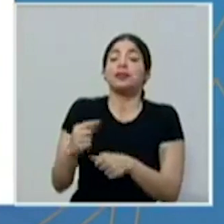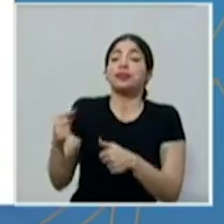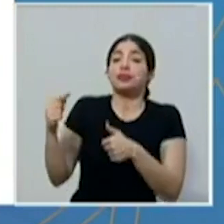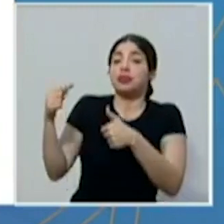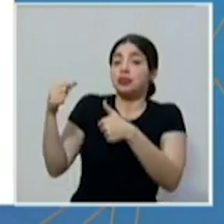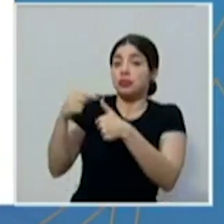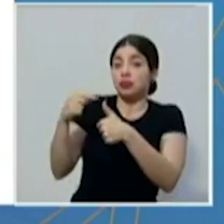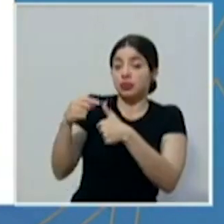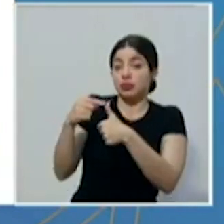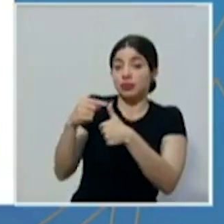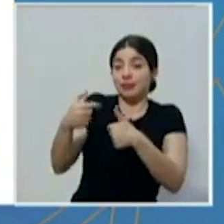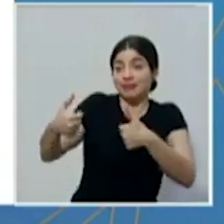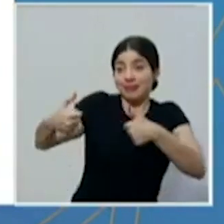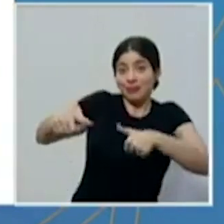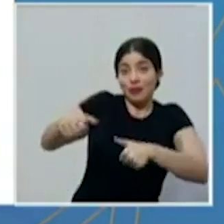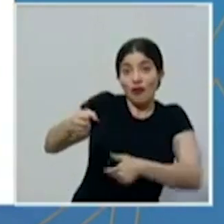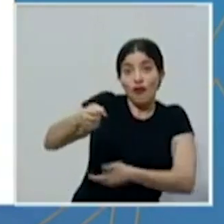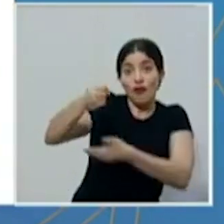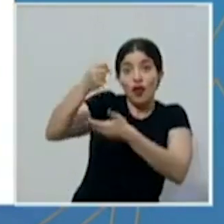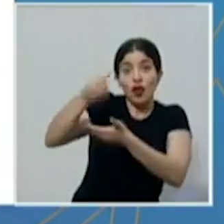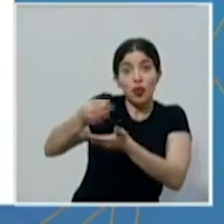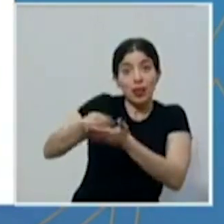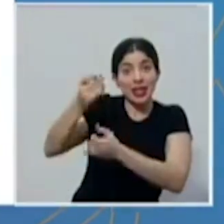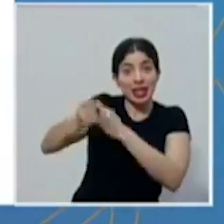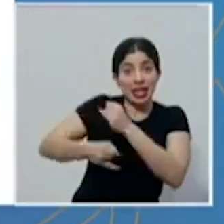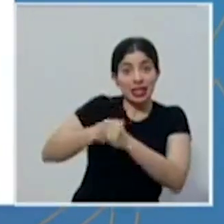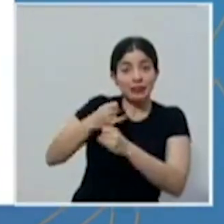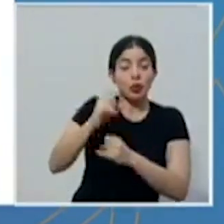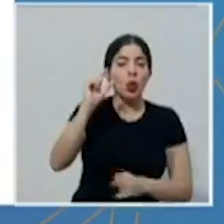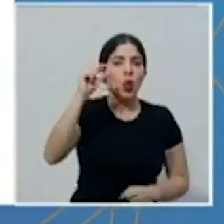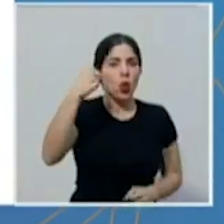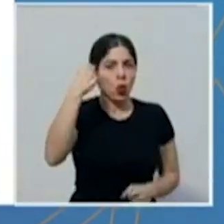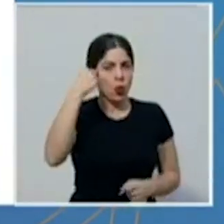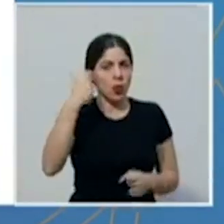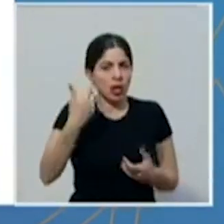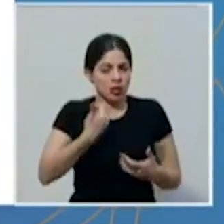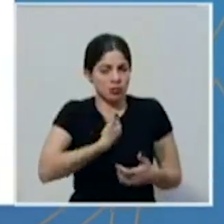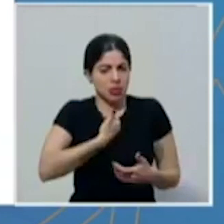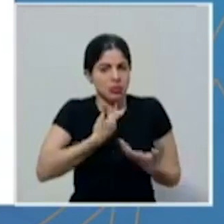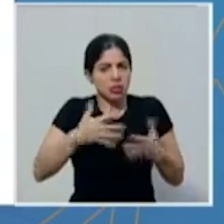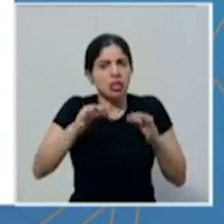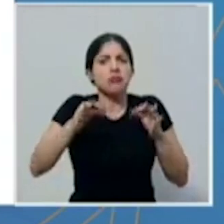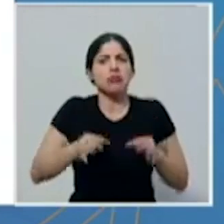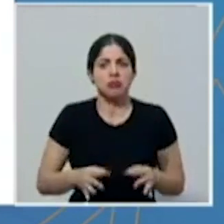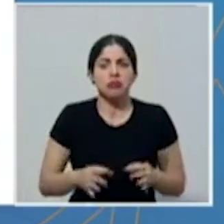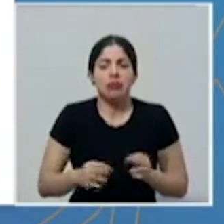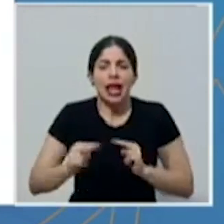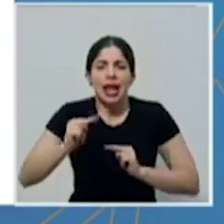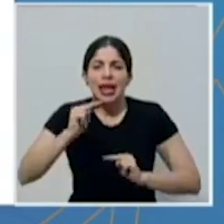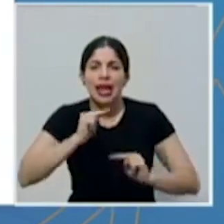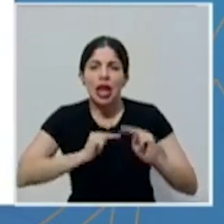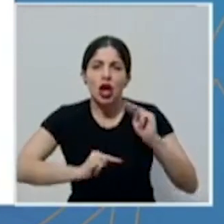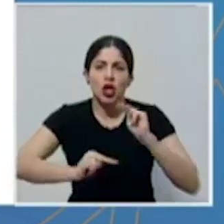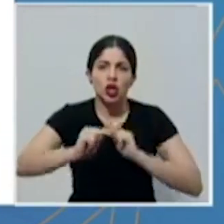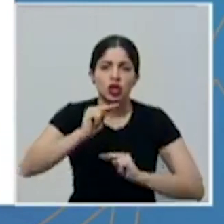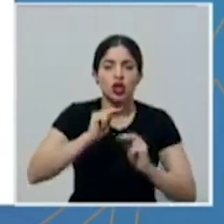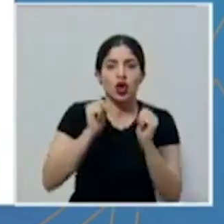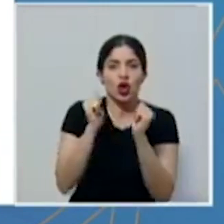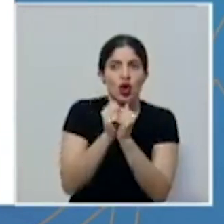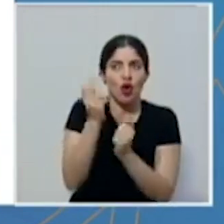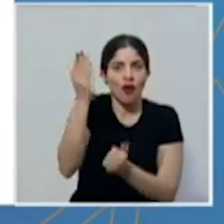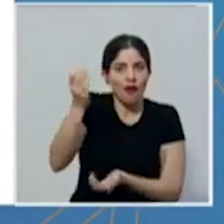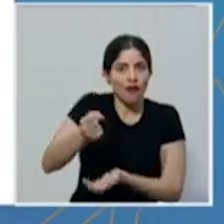caso del acuerdo con el Fondo Monetario Internacional, el Gobierno de la República ha decidido iniciar un proceso de negociación con el Fondo